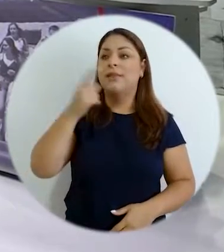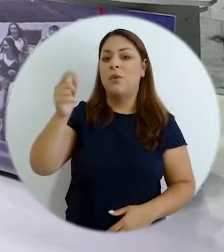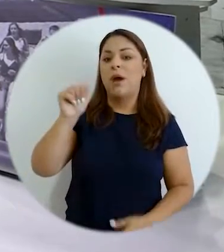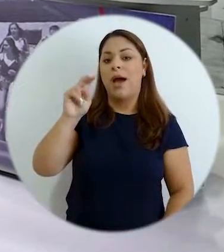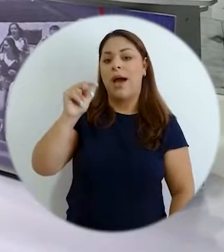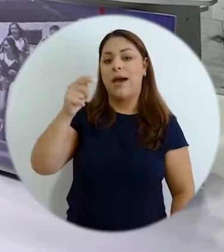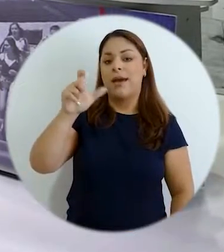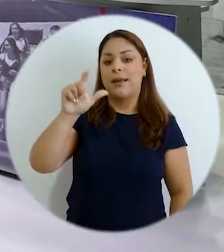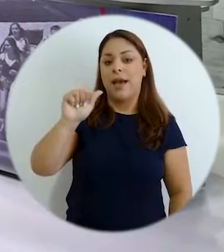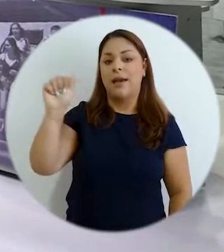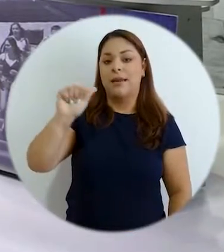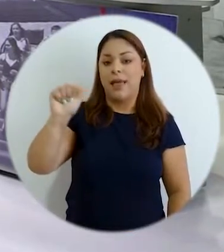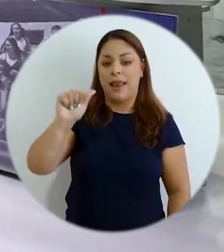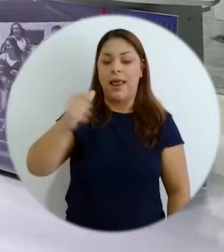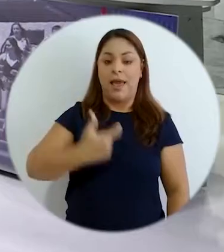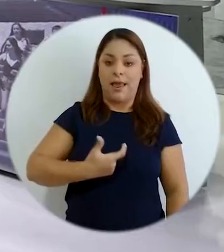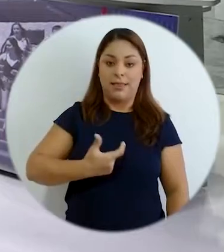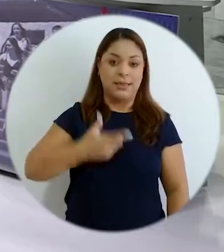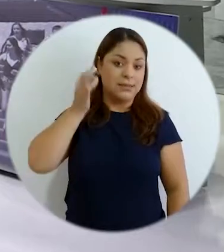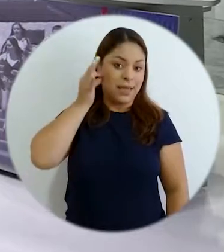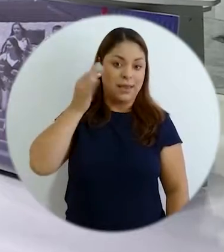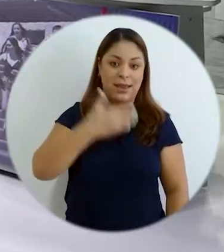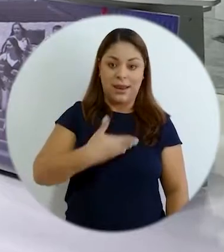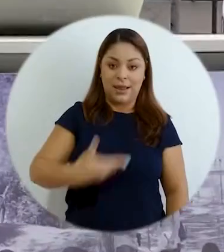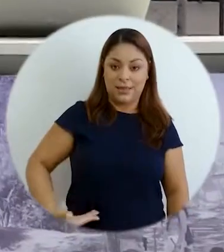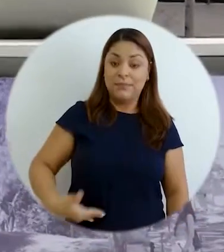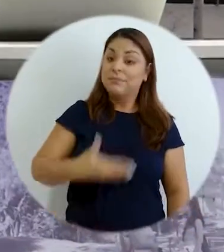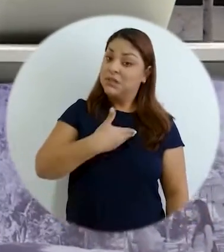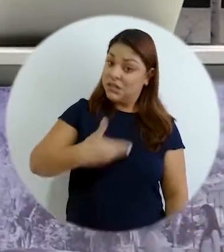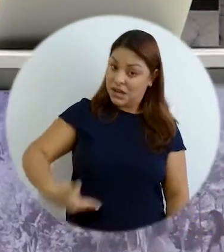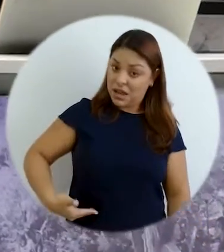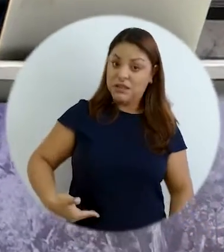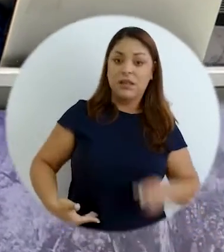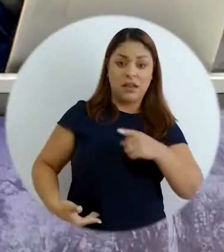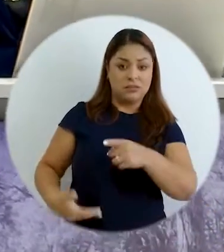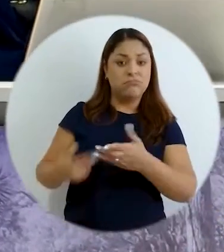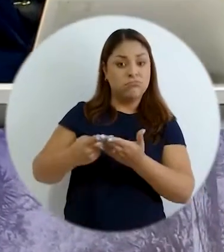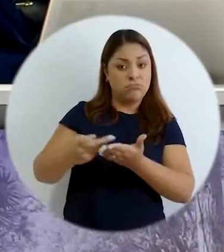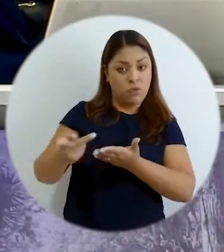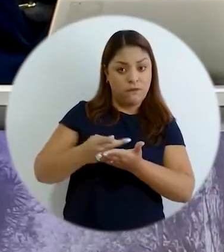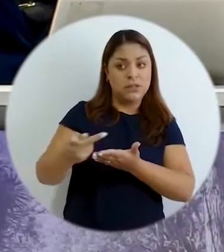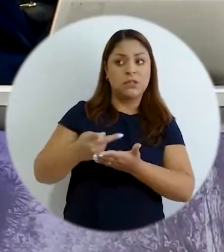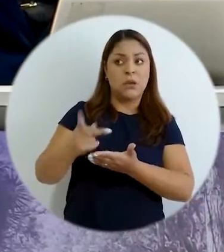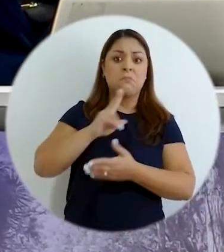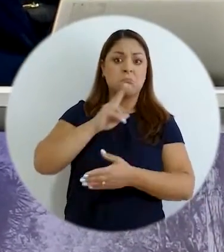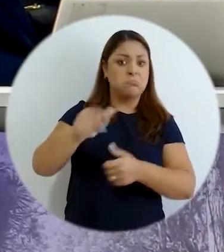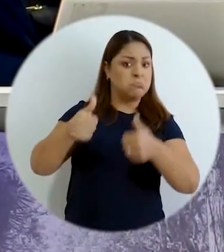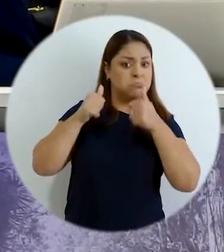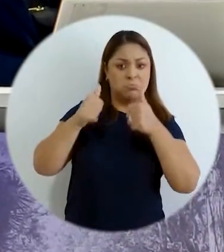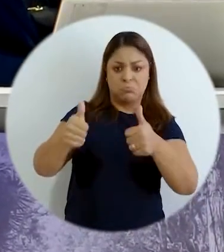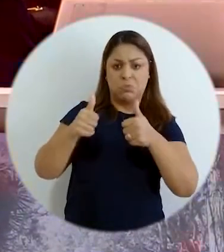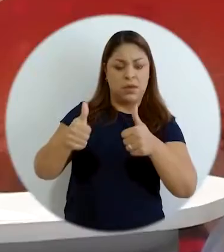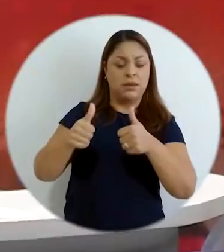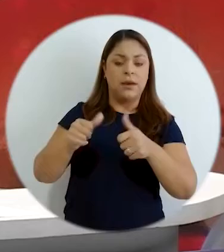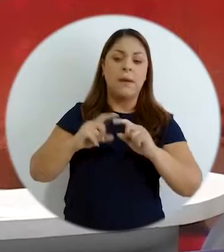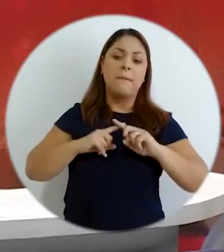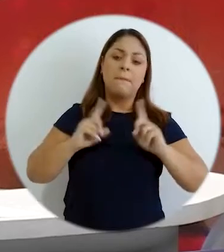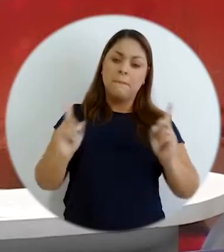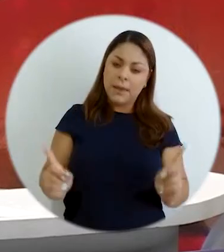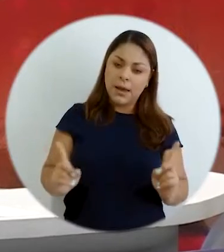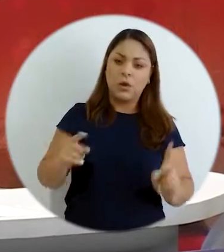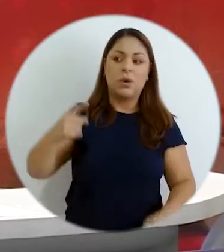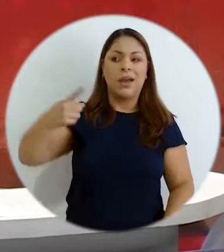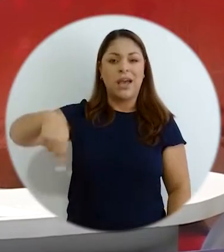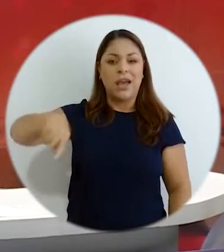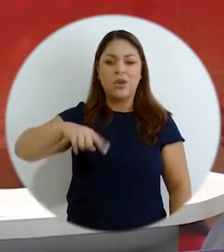mismo conversó con nosotros Ángela Aguilar, alcaldesa de Heredia. Heredia es una provincia que en el Índice de Desarrollo Social pues sale